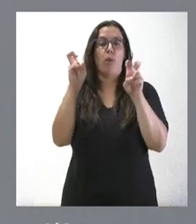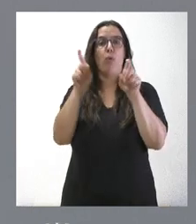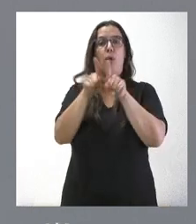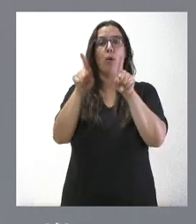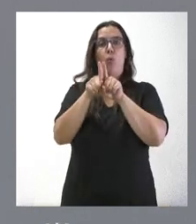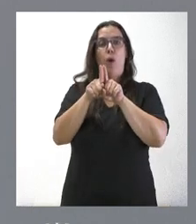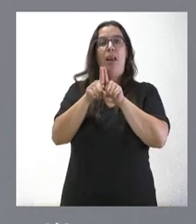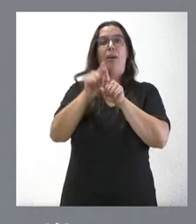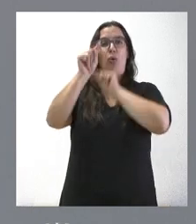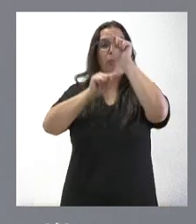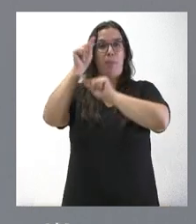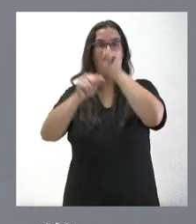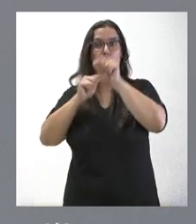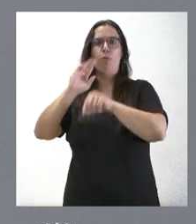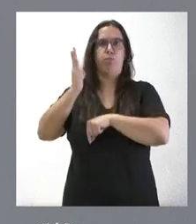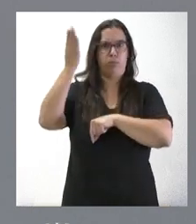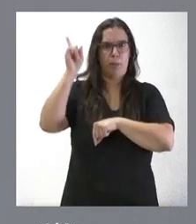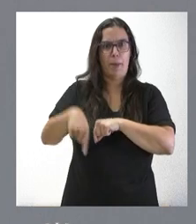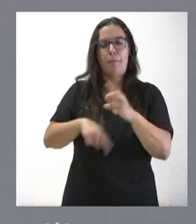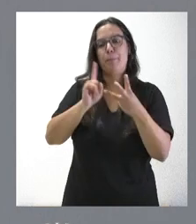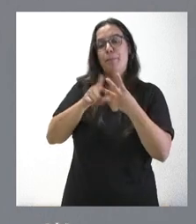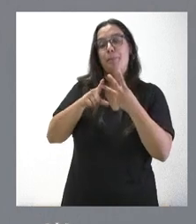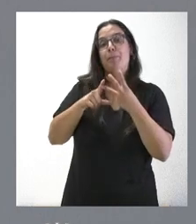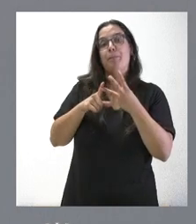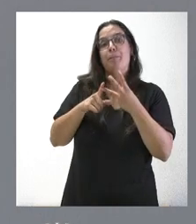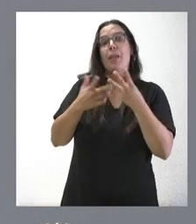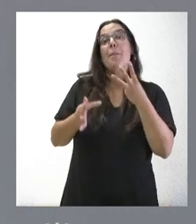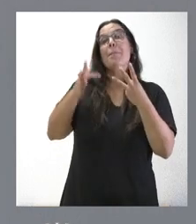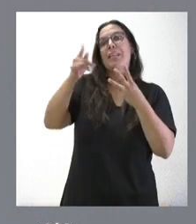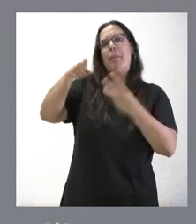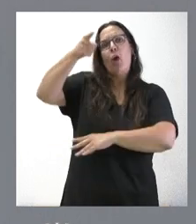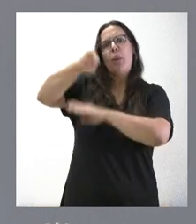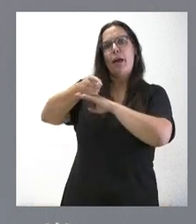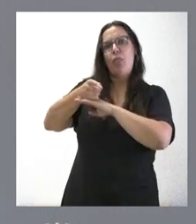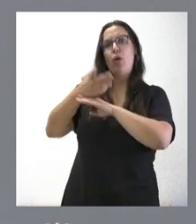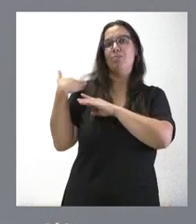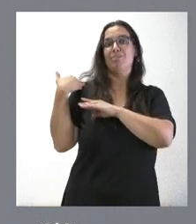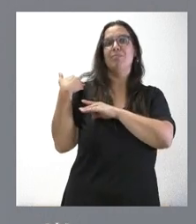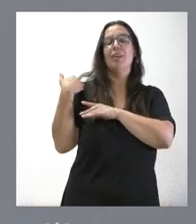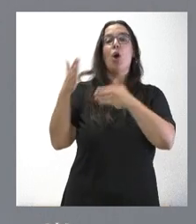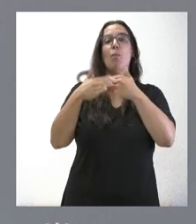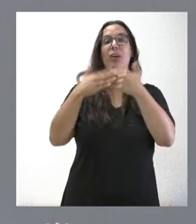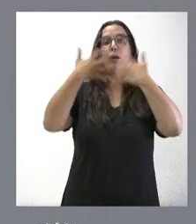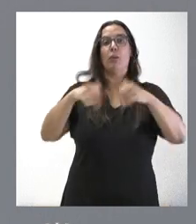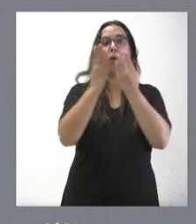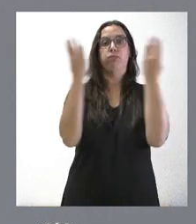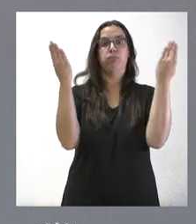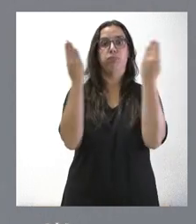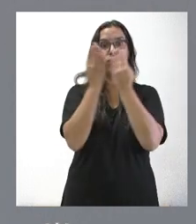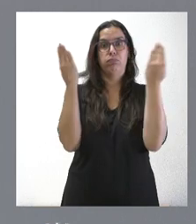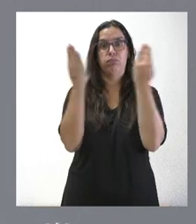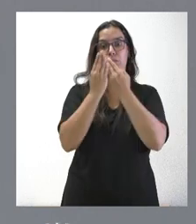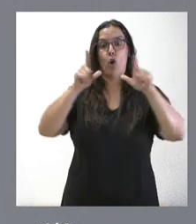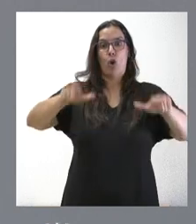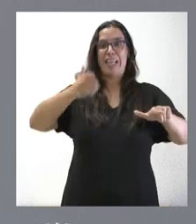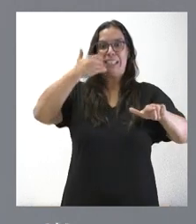de efecto invernadero, con lo que supone para ellos de perjuicio, y que tenían la obligatoriedad de instalar puertas automáticas en locales a pie de